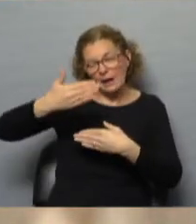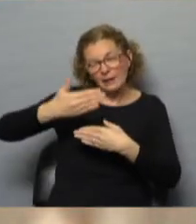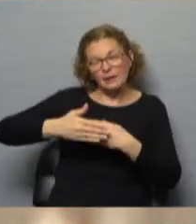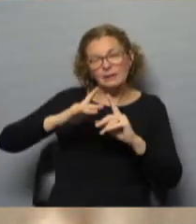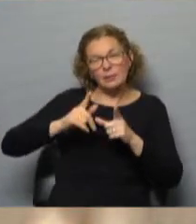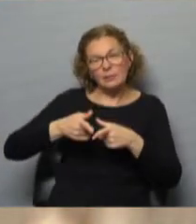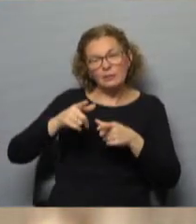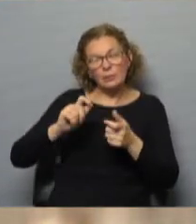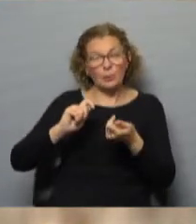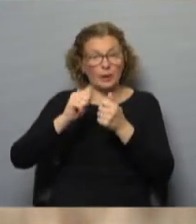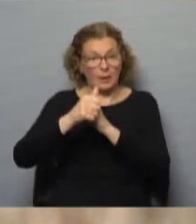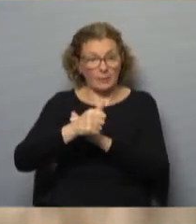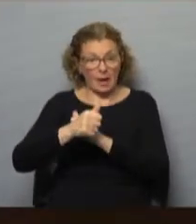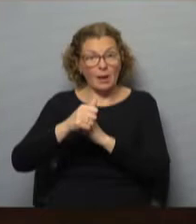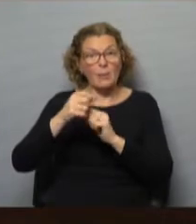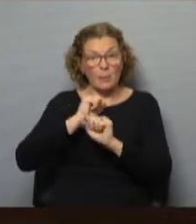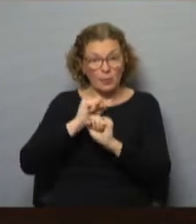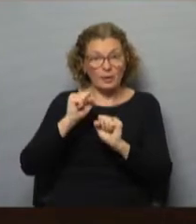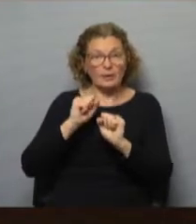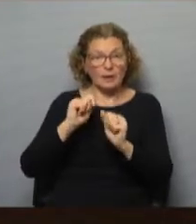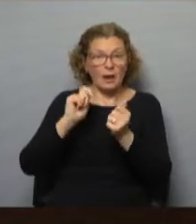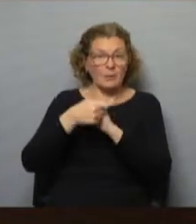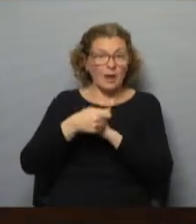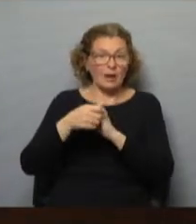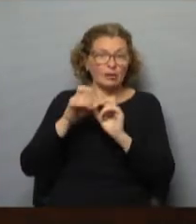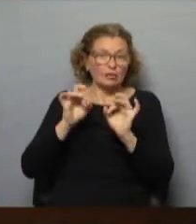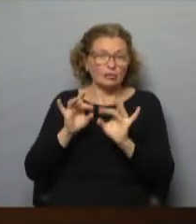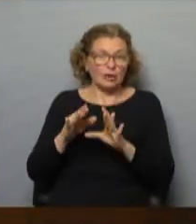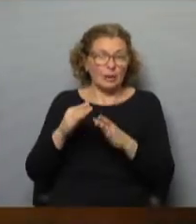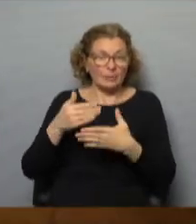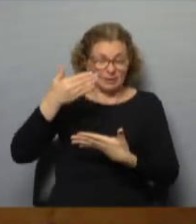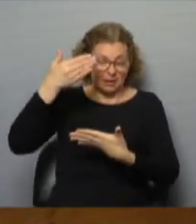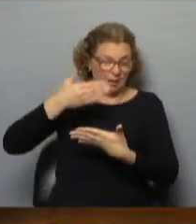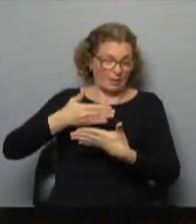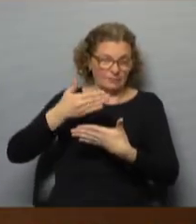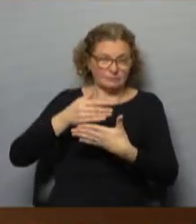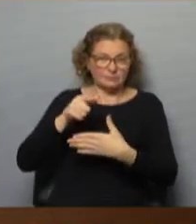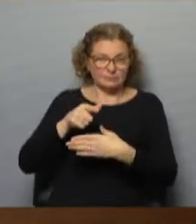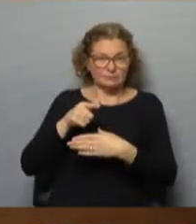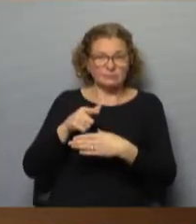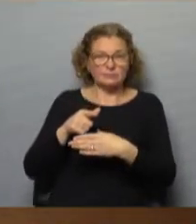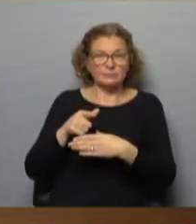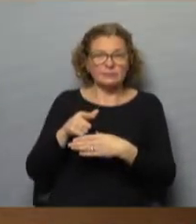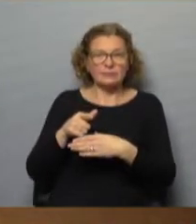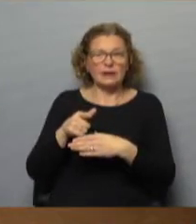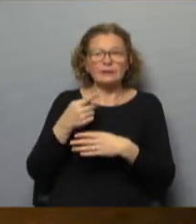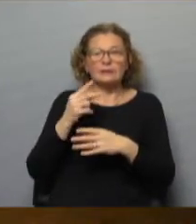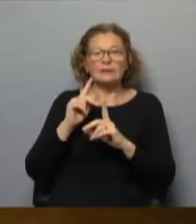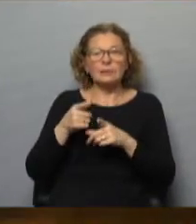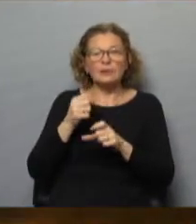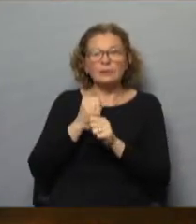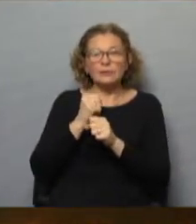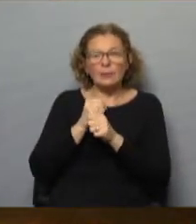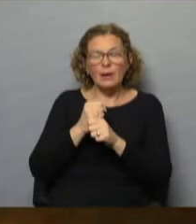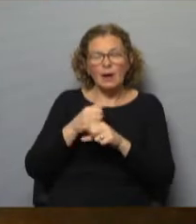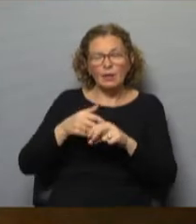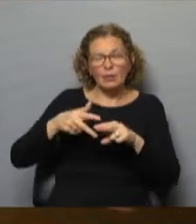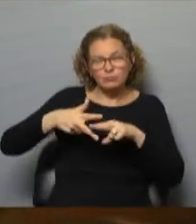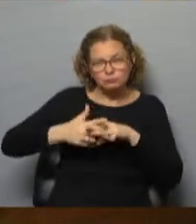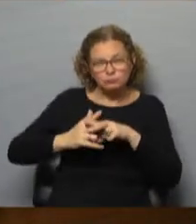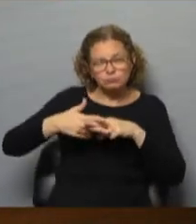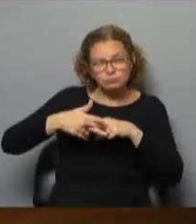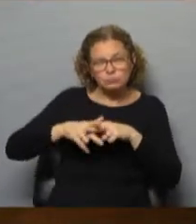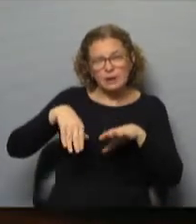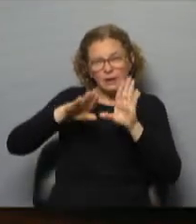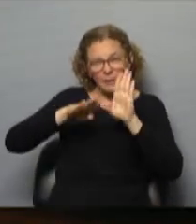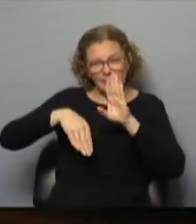Eso se puede cambiar, se cambia simplemente ese pedazo del contenedor y se genera un trabajo de herrería general y también